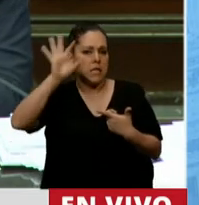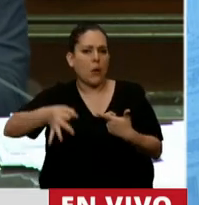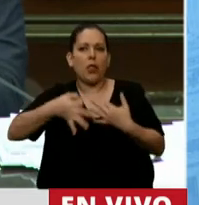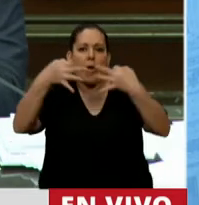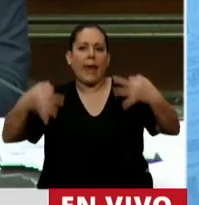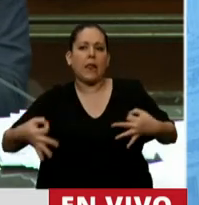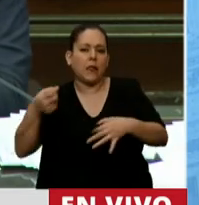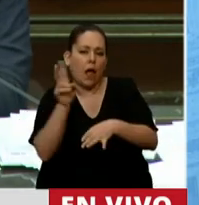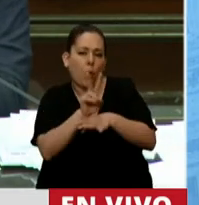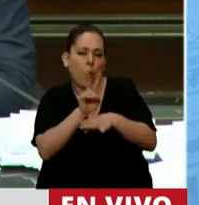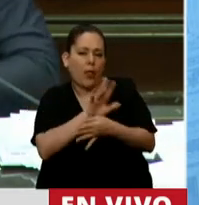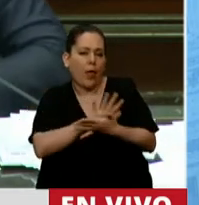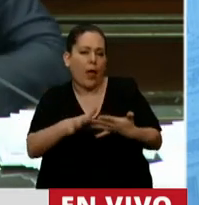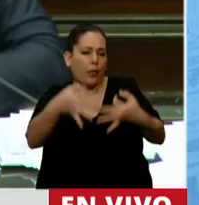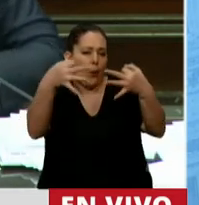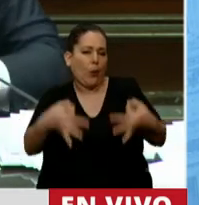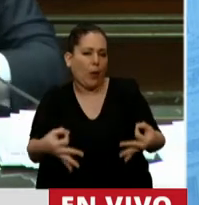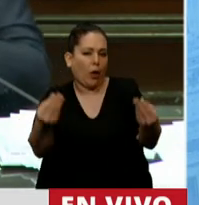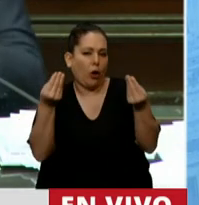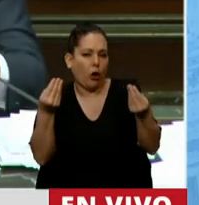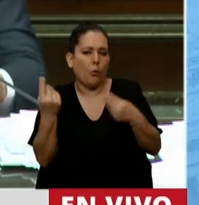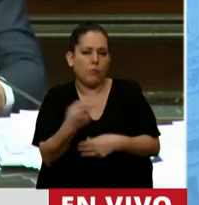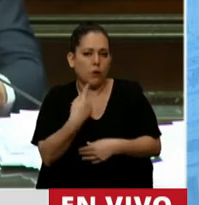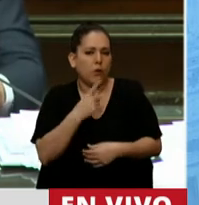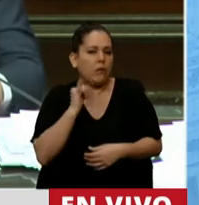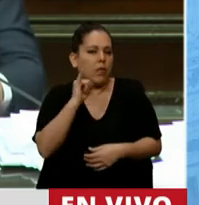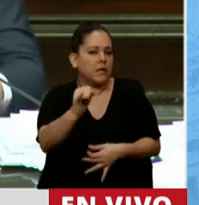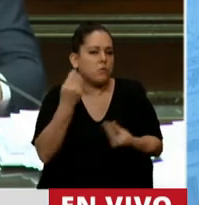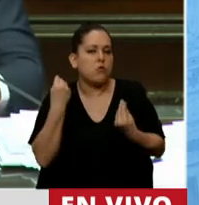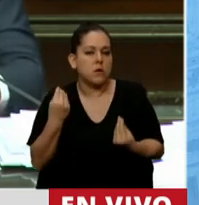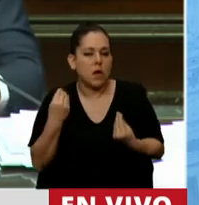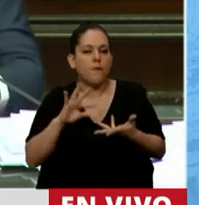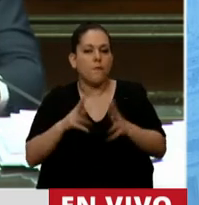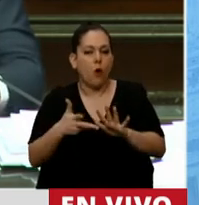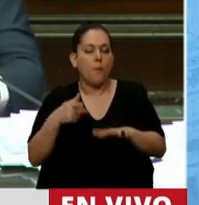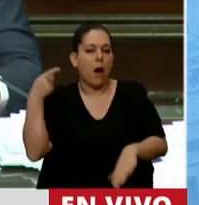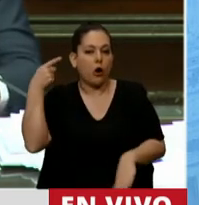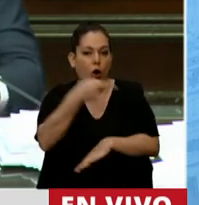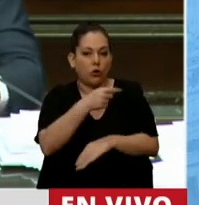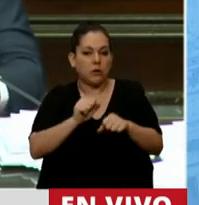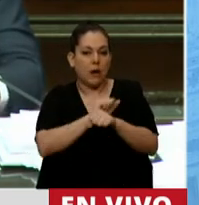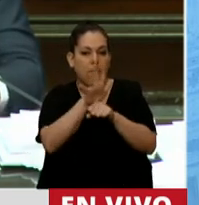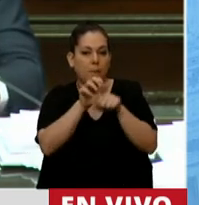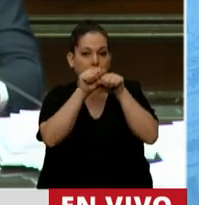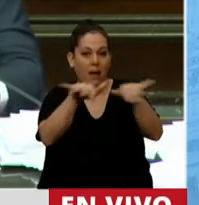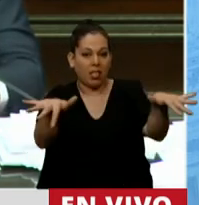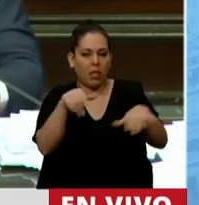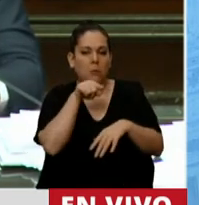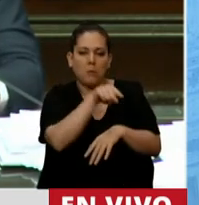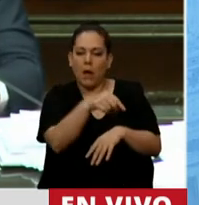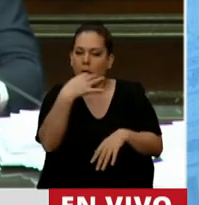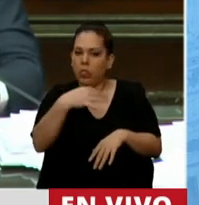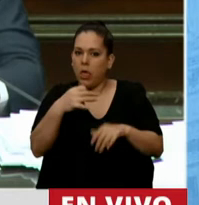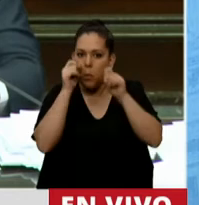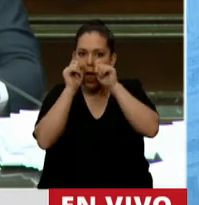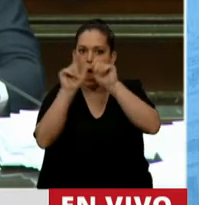cuidado, nosotros tenemos que decir que una política integral para combatir el tema de la pandemia tenía que ver con estar